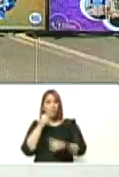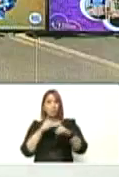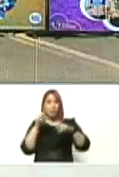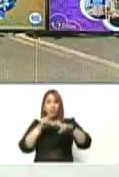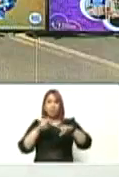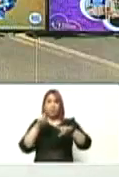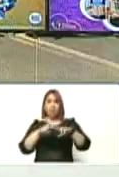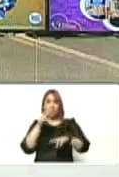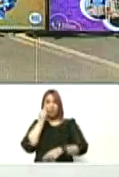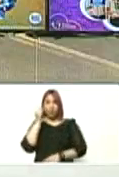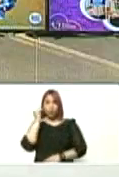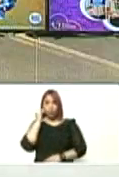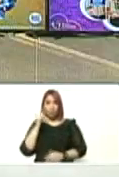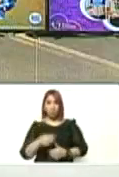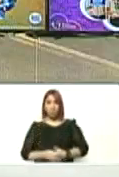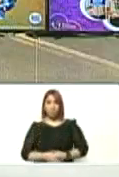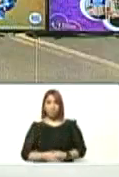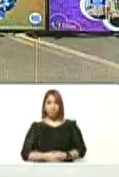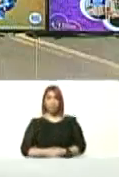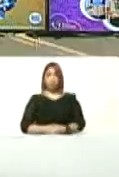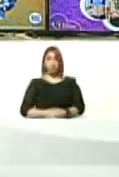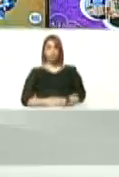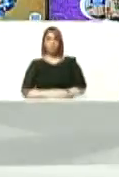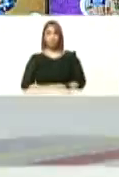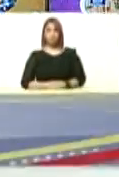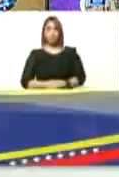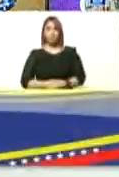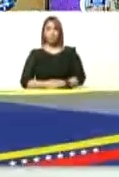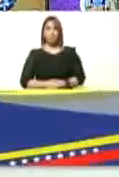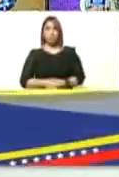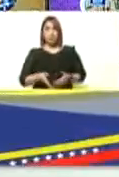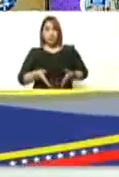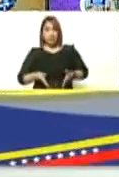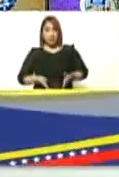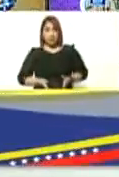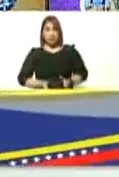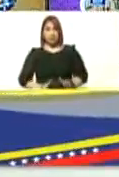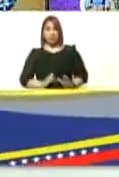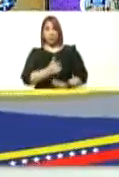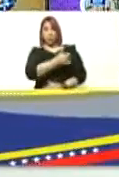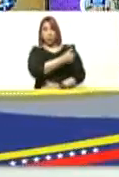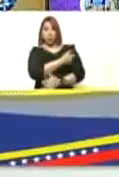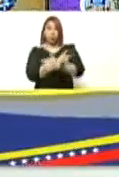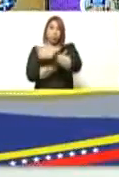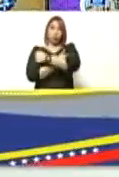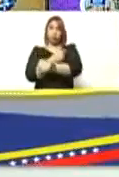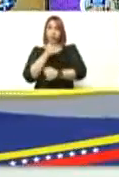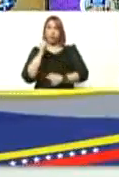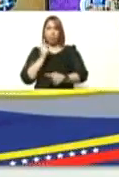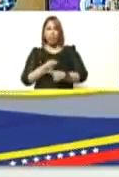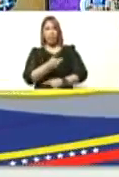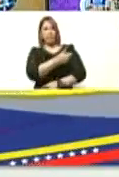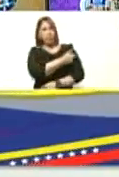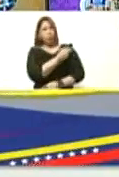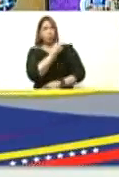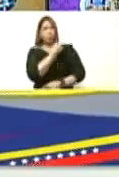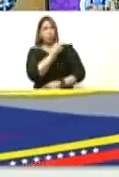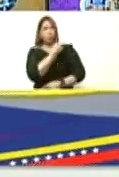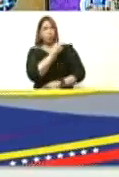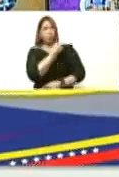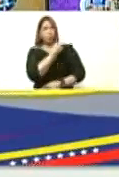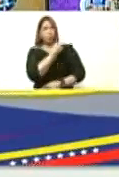niños y las niñas cuando uno nace le caen la vacuna pues te ponen una vacuna hacer